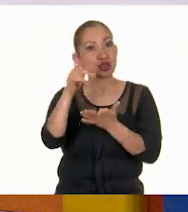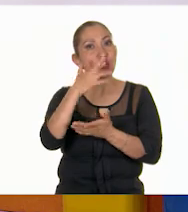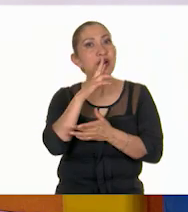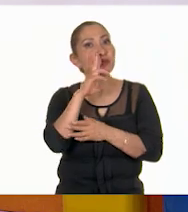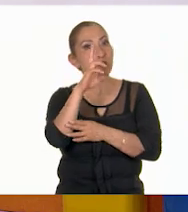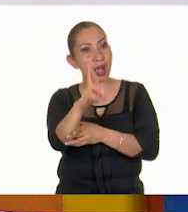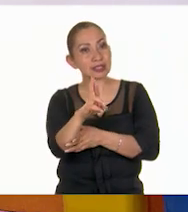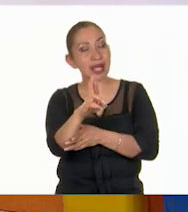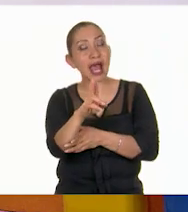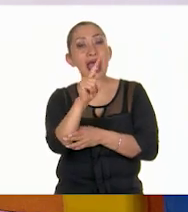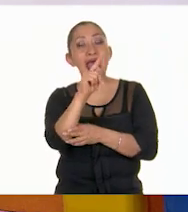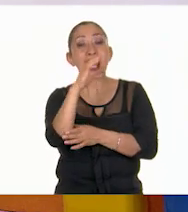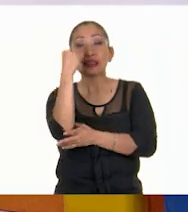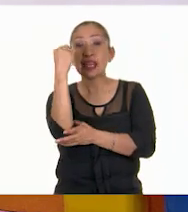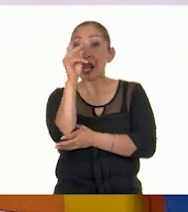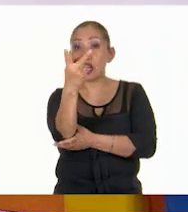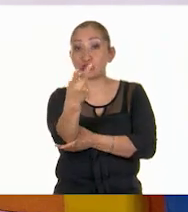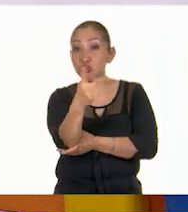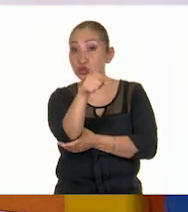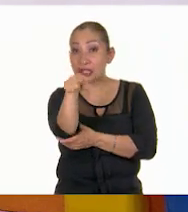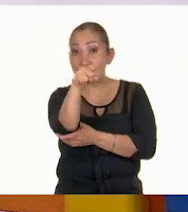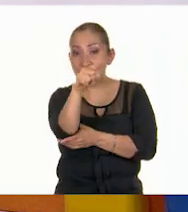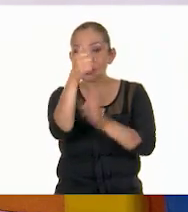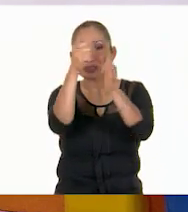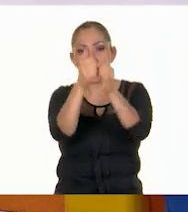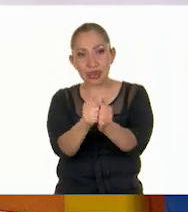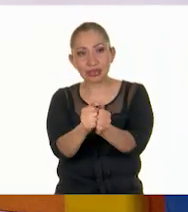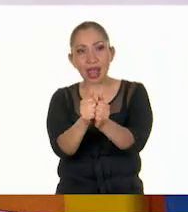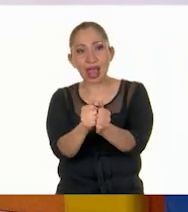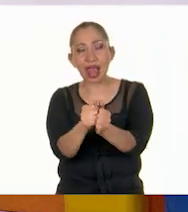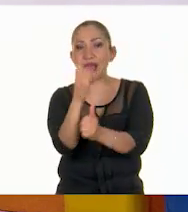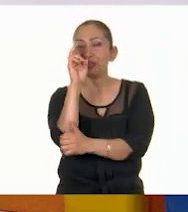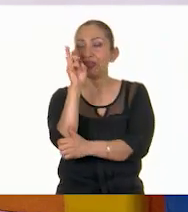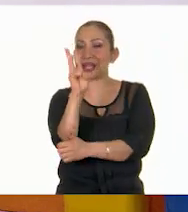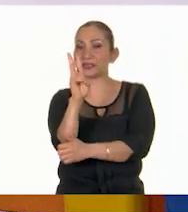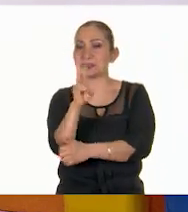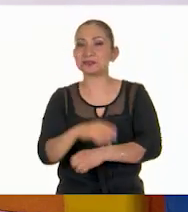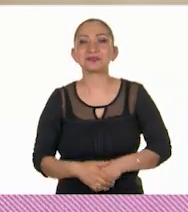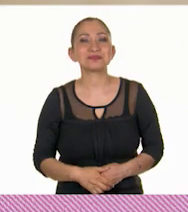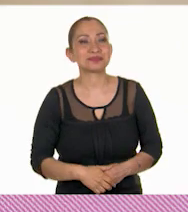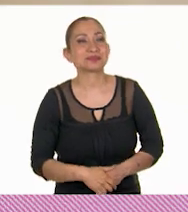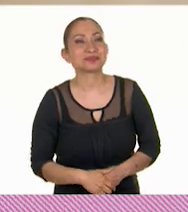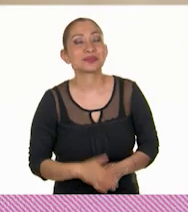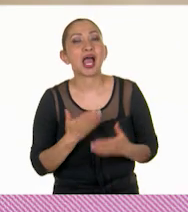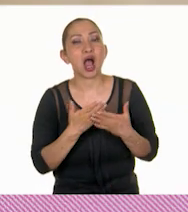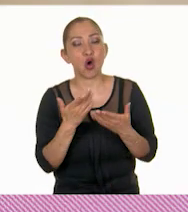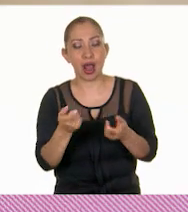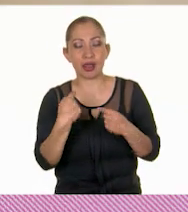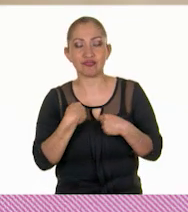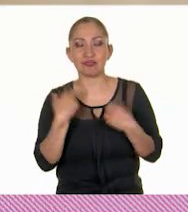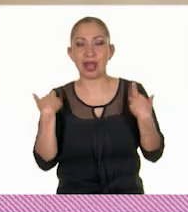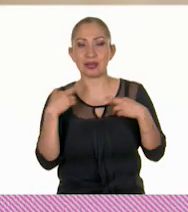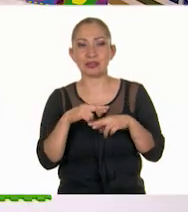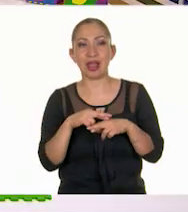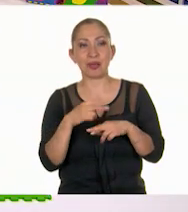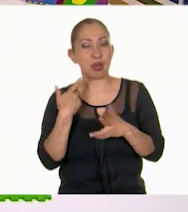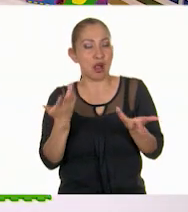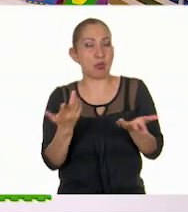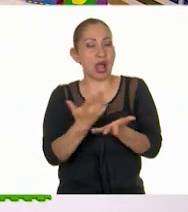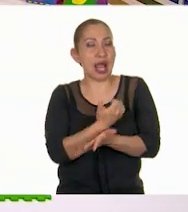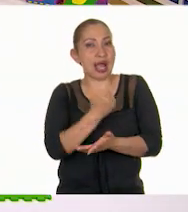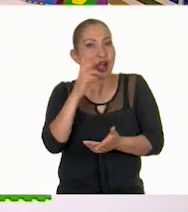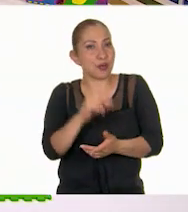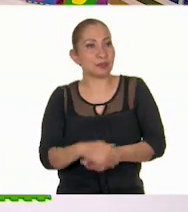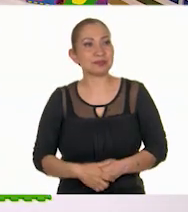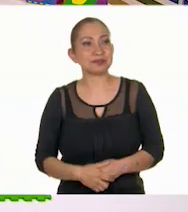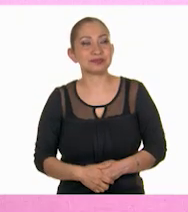respuesta, Tina y ustedes se quedan en la casilla número 3. Ahora, nos toca, maestra, porque como que nos van ganando.